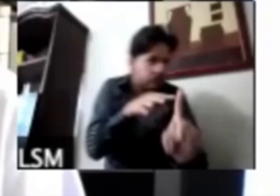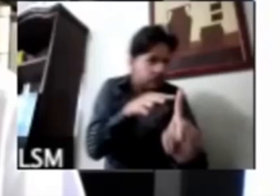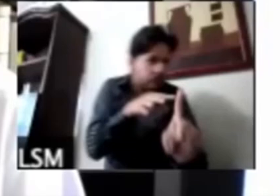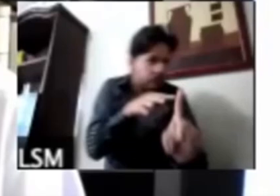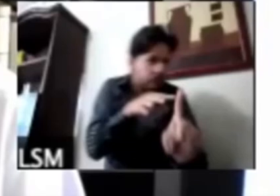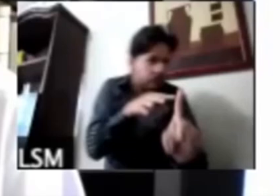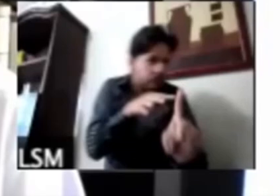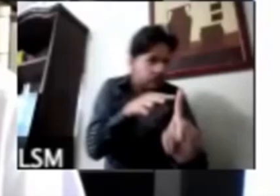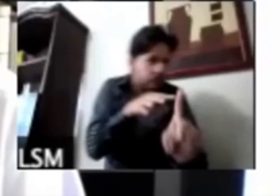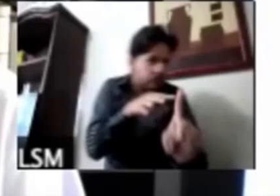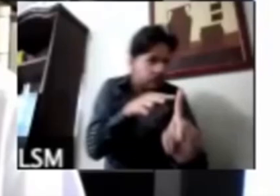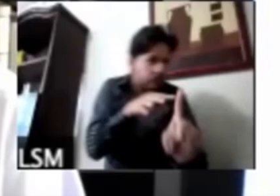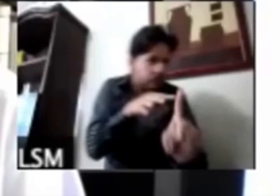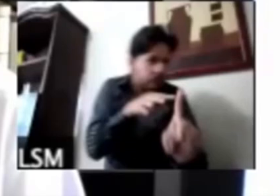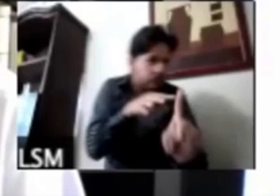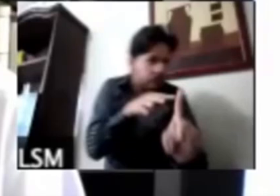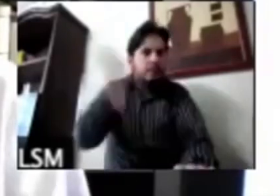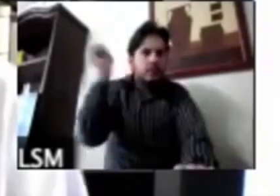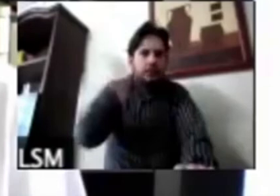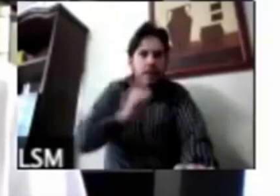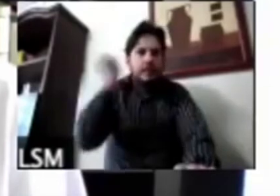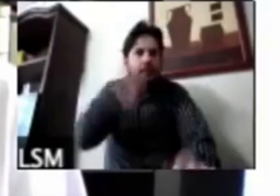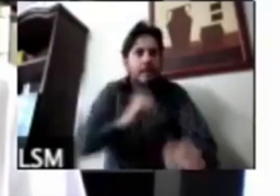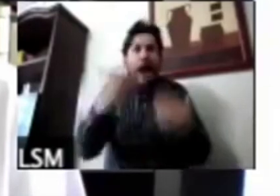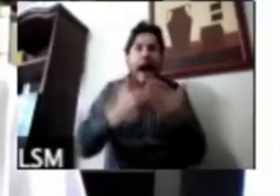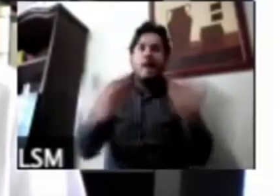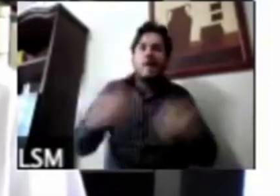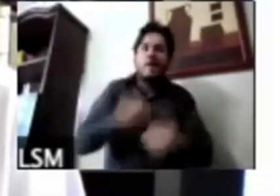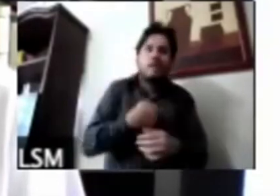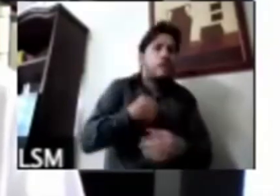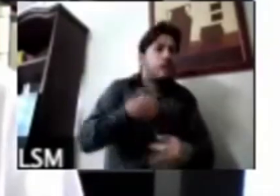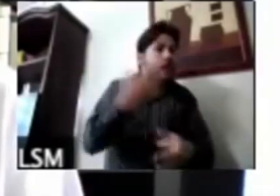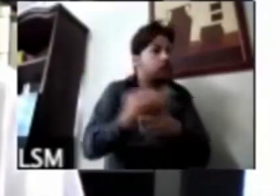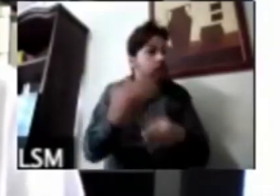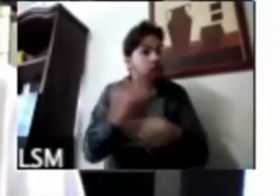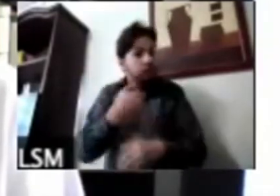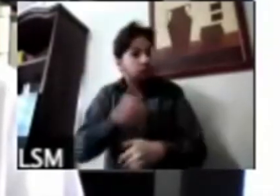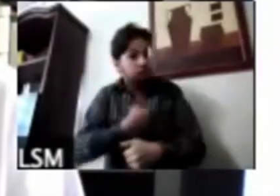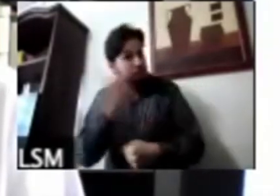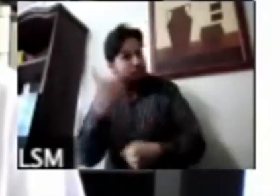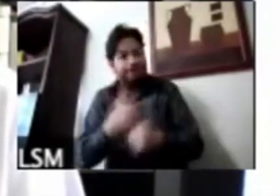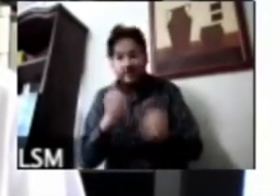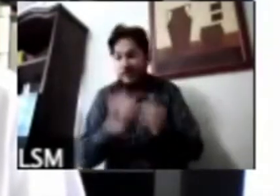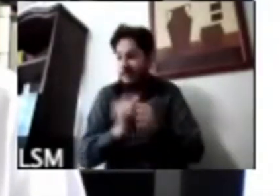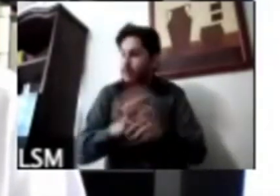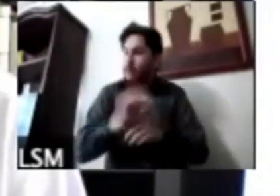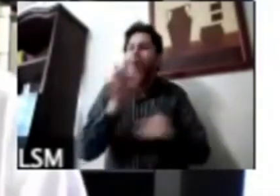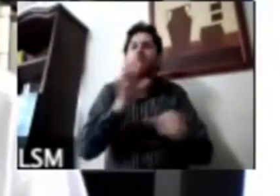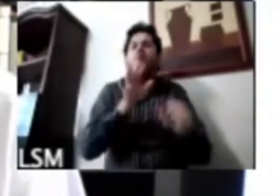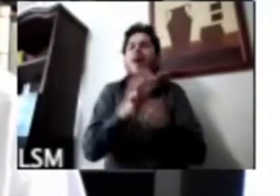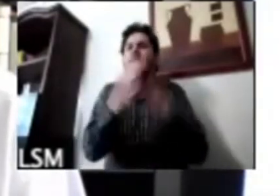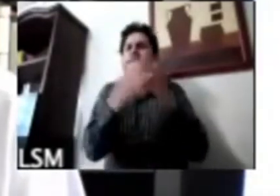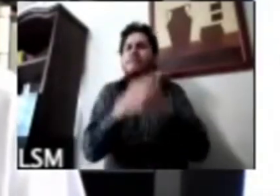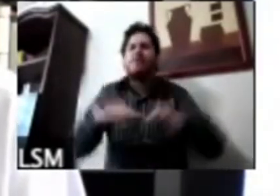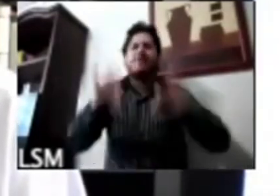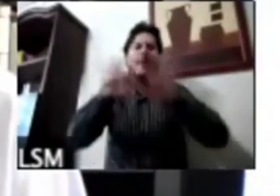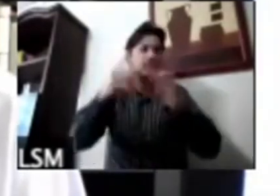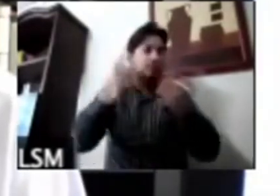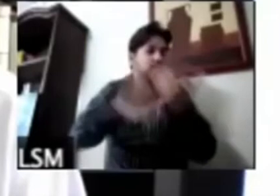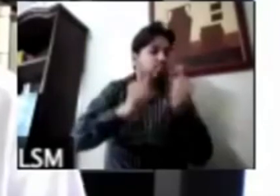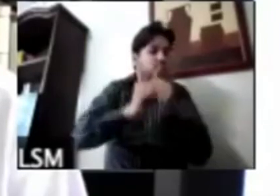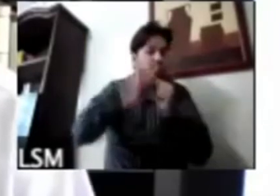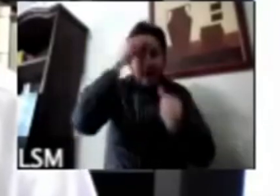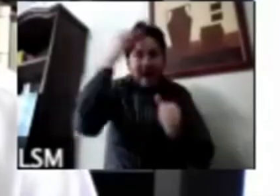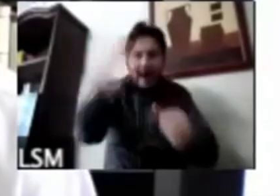medirlo lo que hasta ahorita me ha tocado medir en términos de las prioridades de los mexicanos si